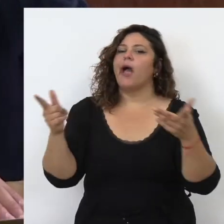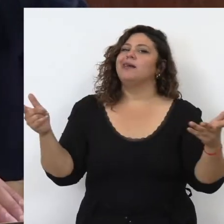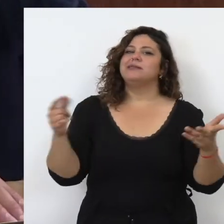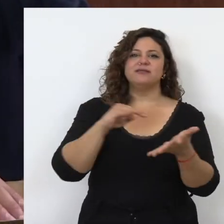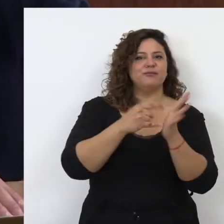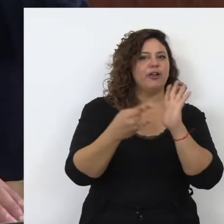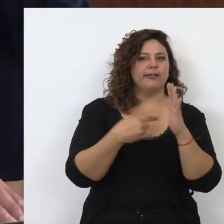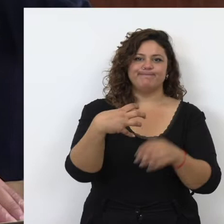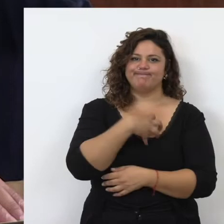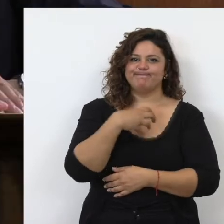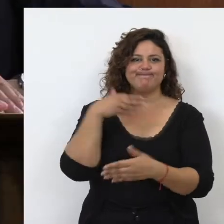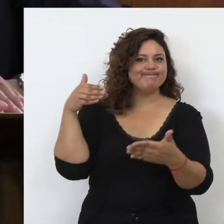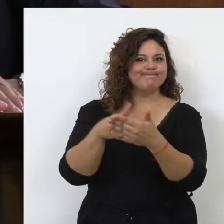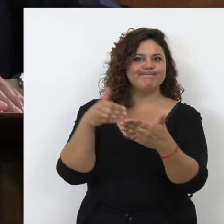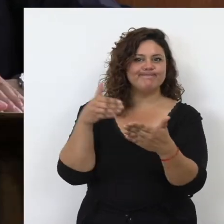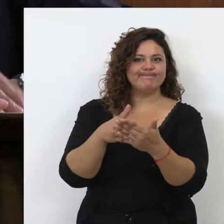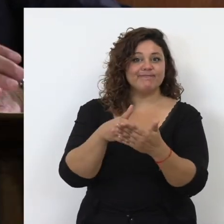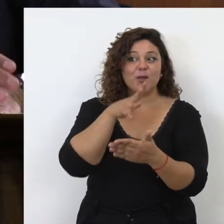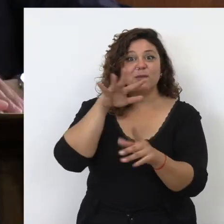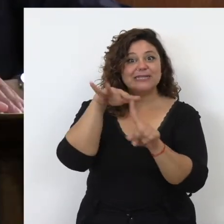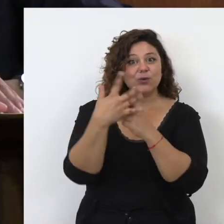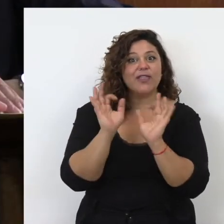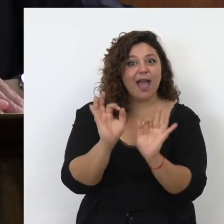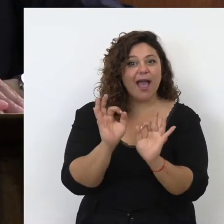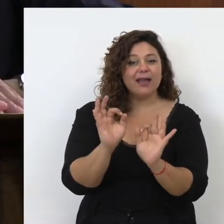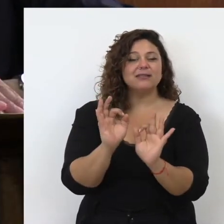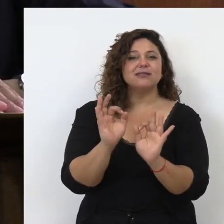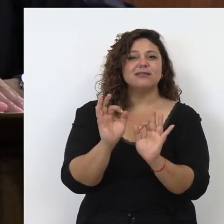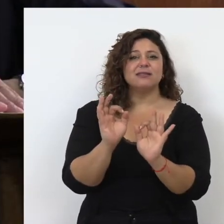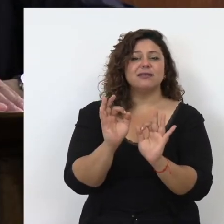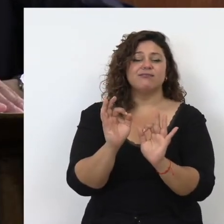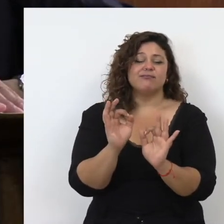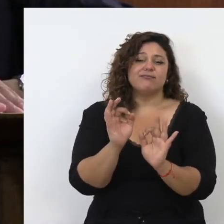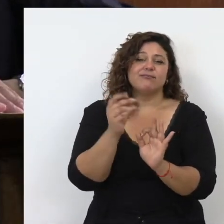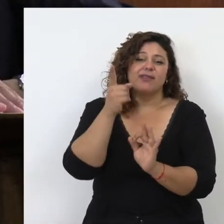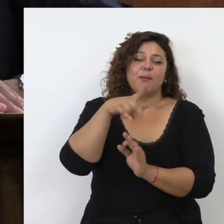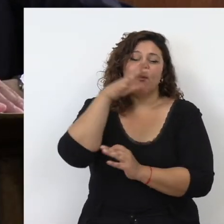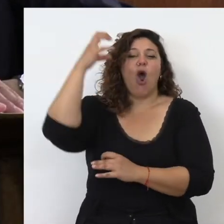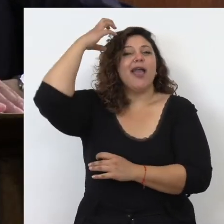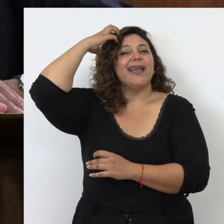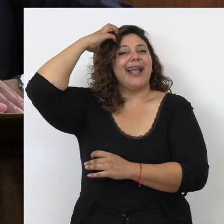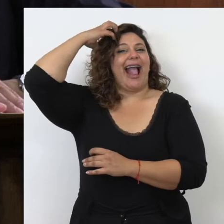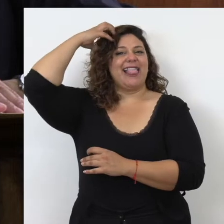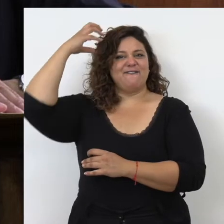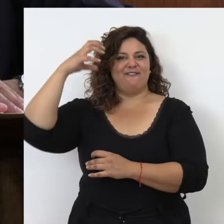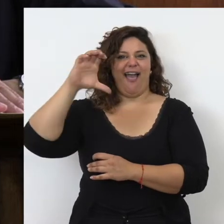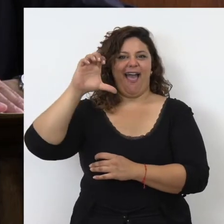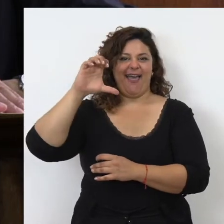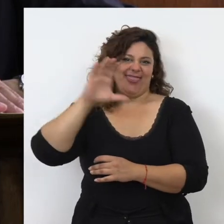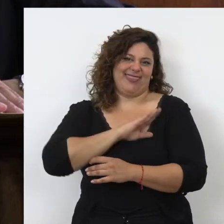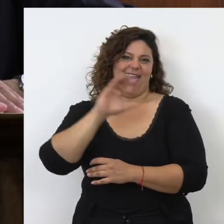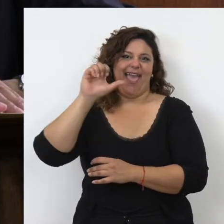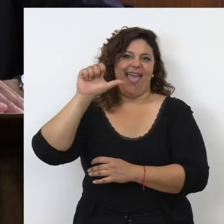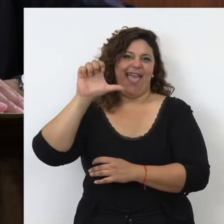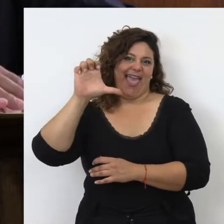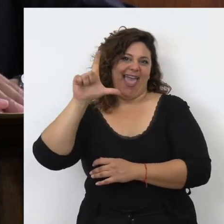inviabilidad de su proyecto. Frente a esta situación y podríamos decir el desaire que podría interpretar el califa y que,